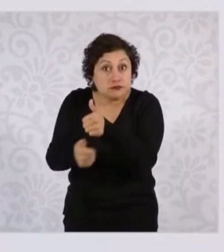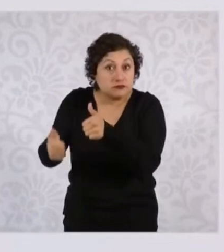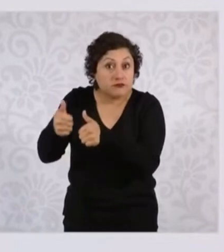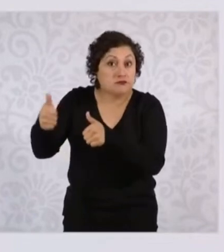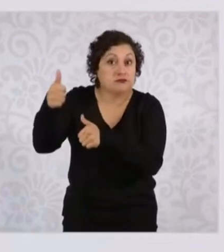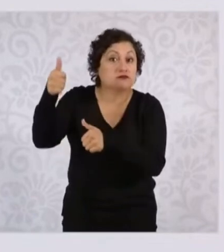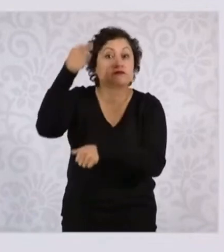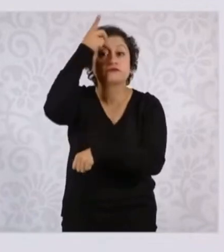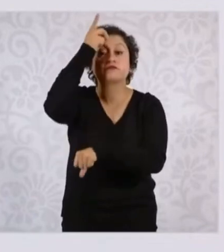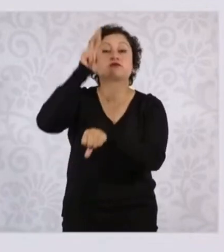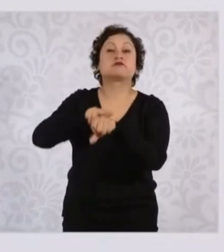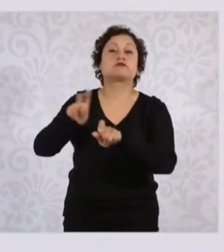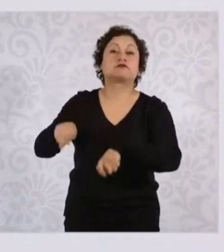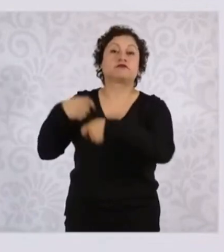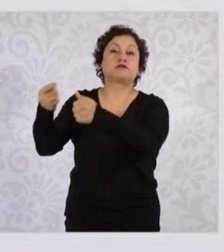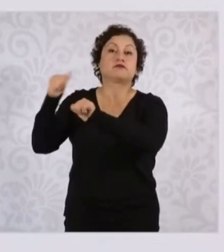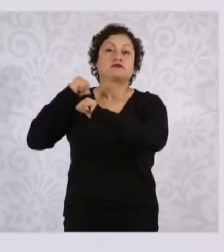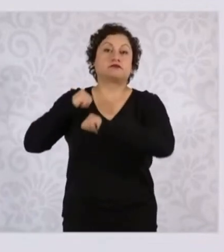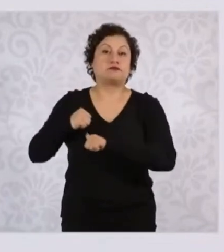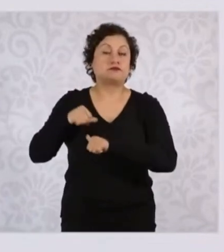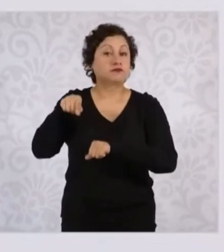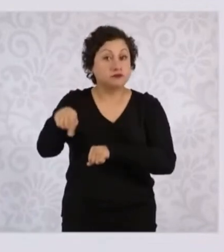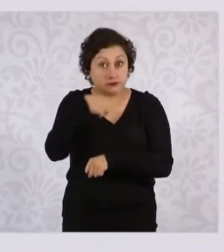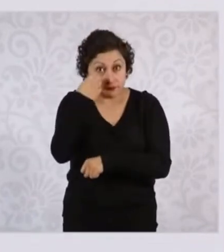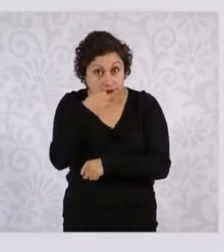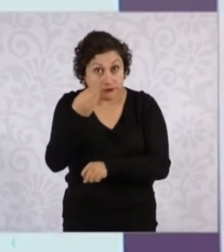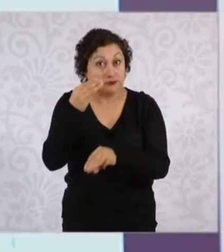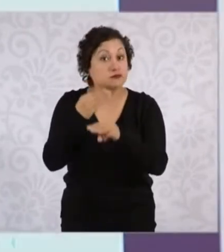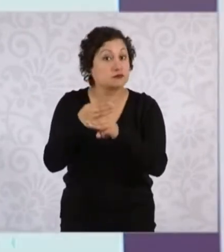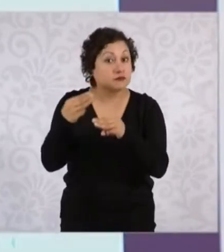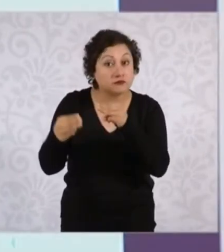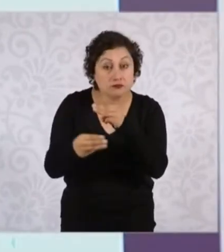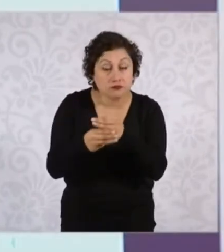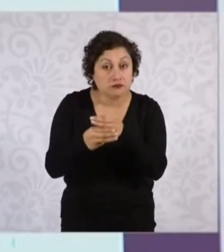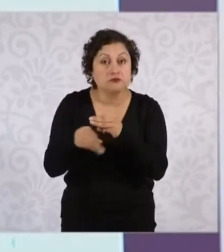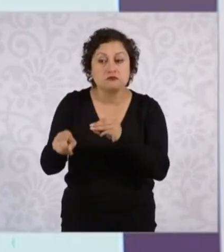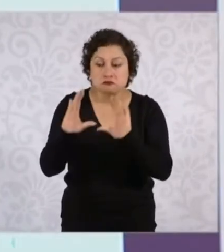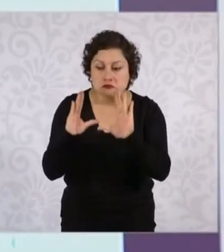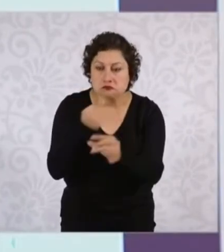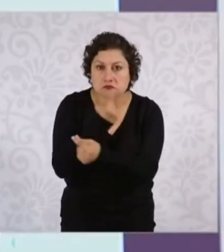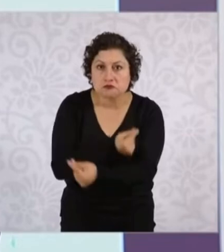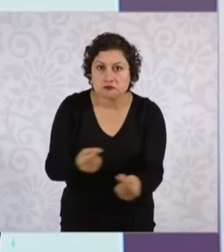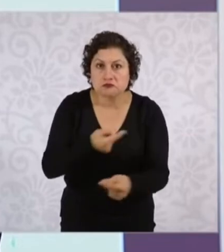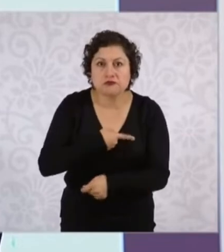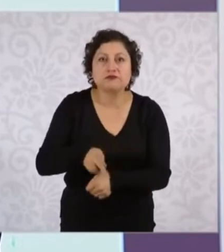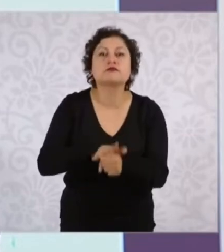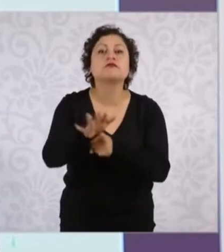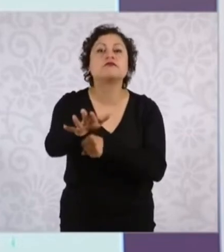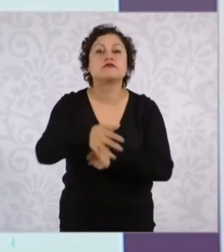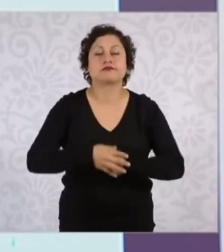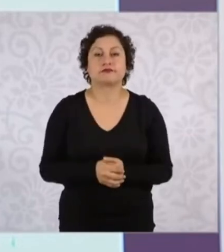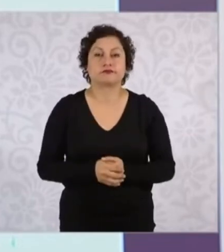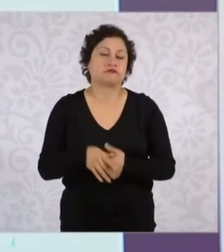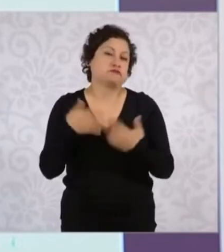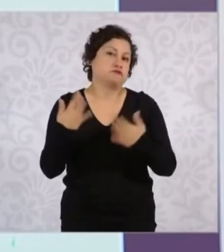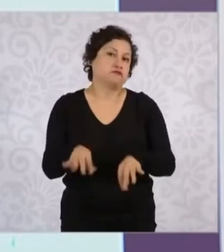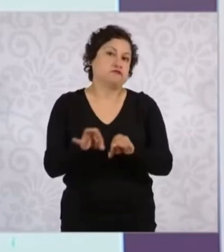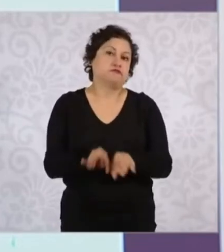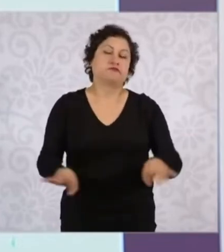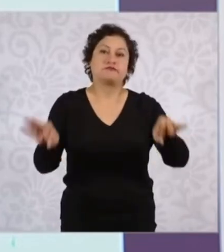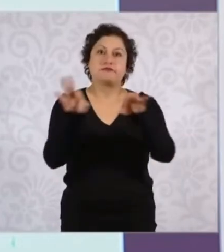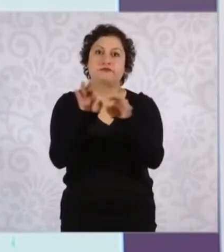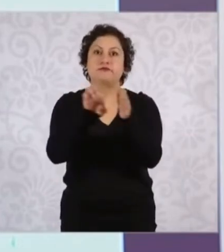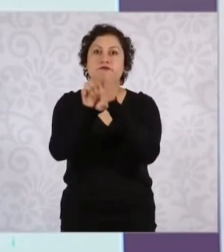Las materias que daban ahí, en esa escuela, eran materias elementales como